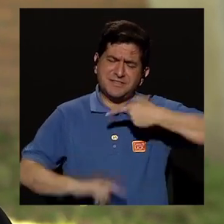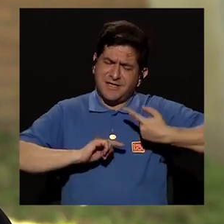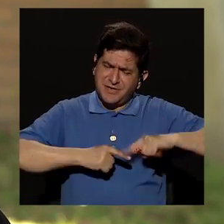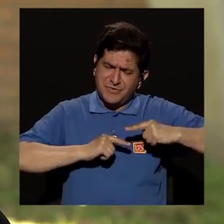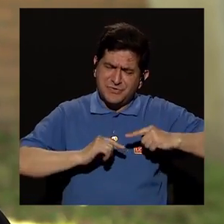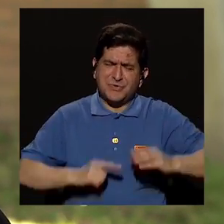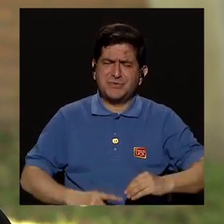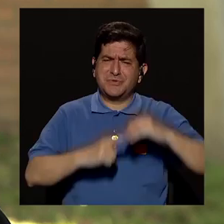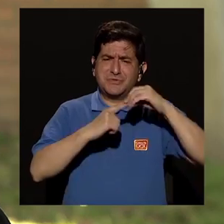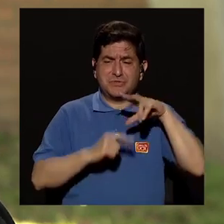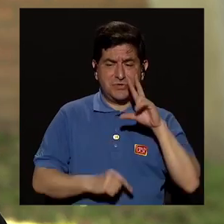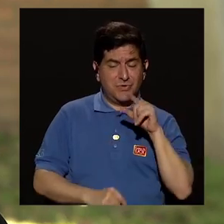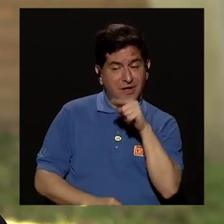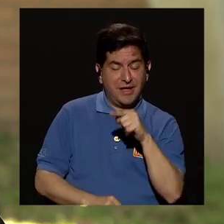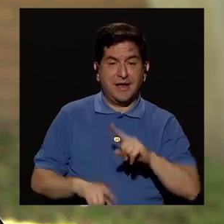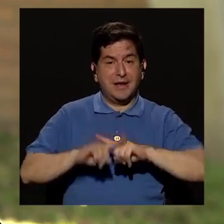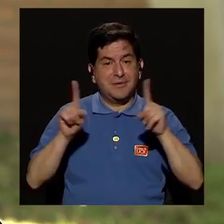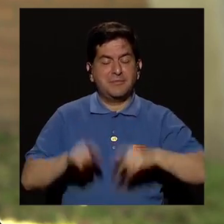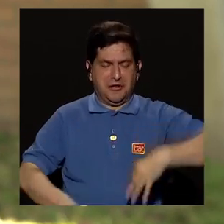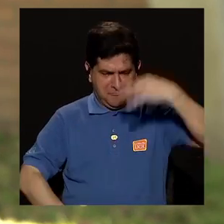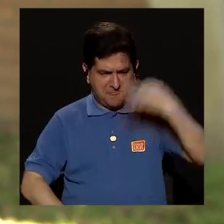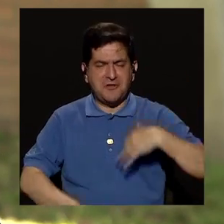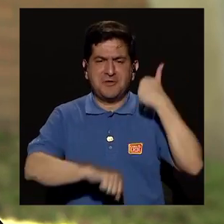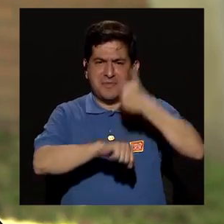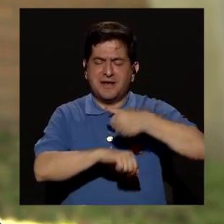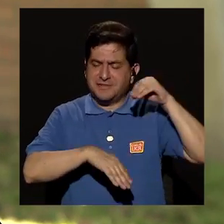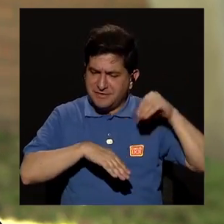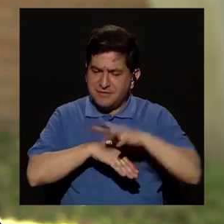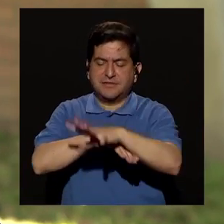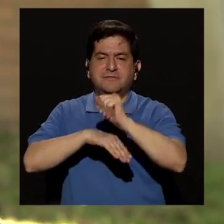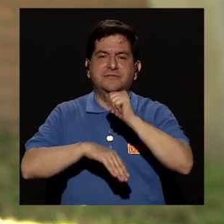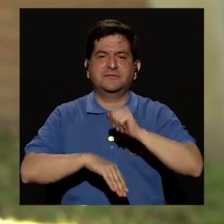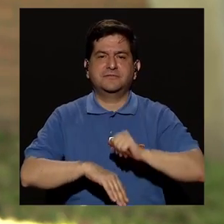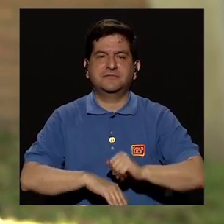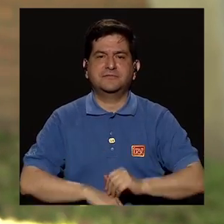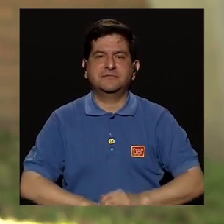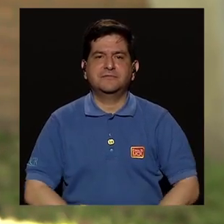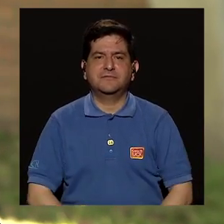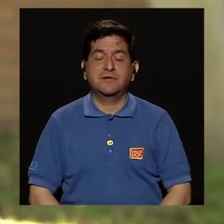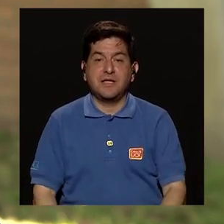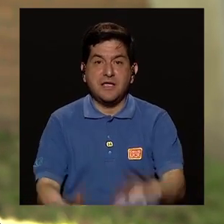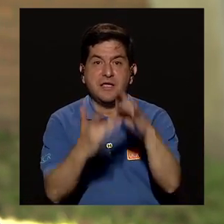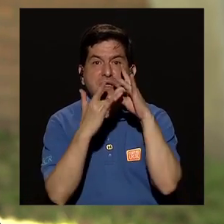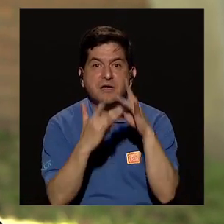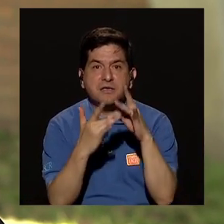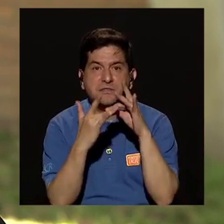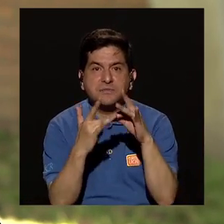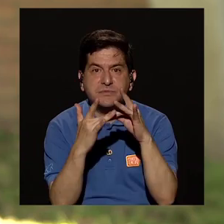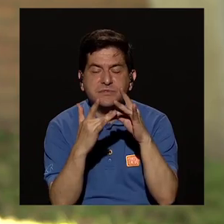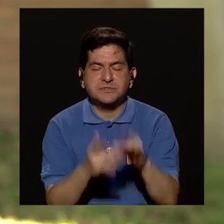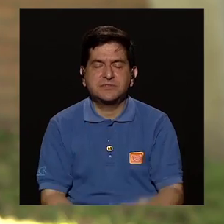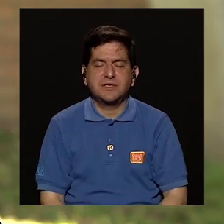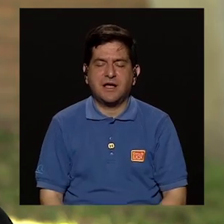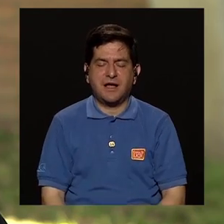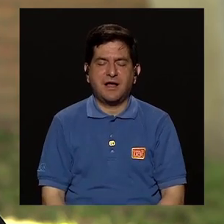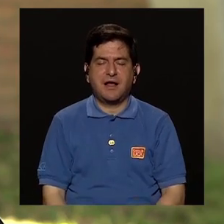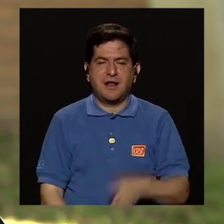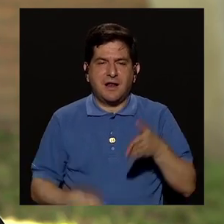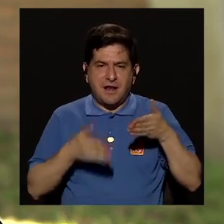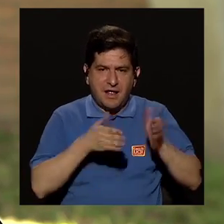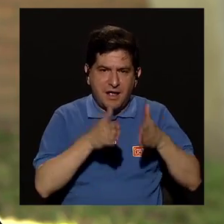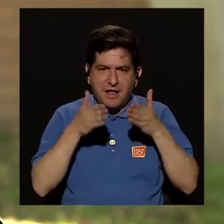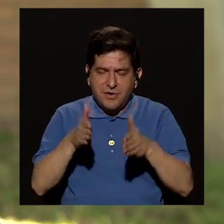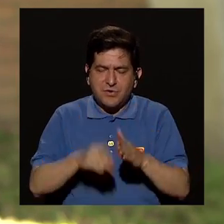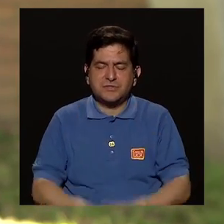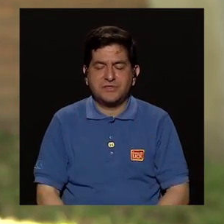a nosotros que a ellos pero ser firmes en el establecimiento de las consecuencias y sobre todo hacerles reconocer a nuestros